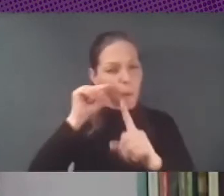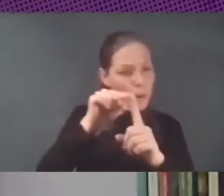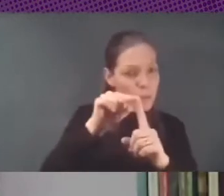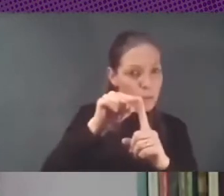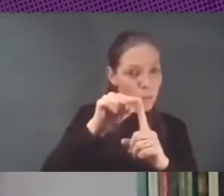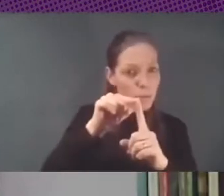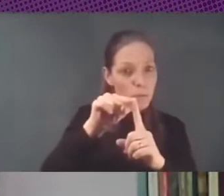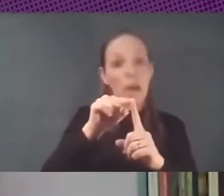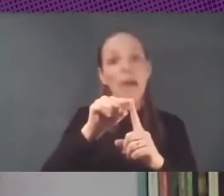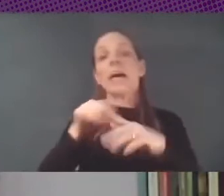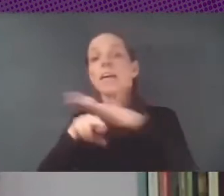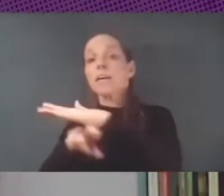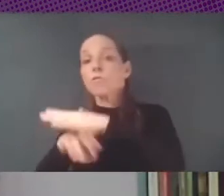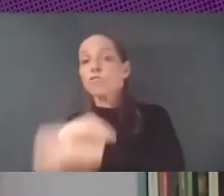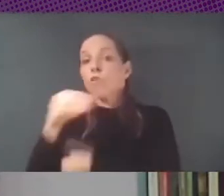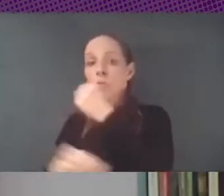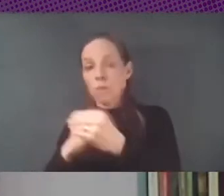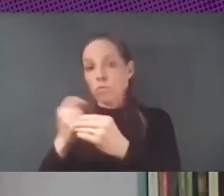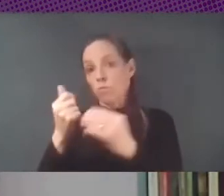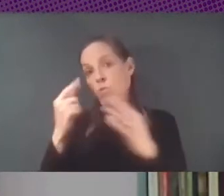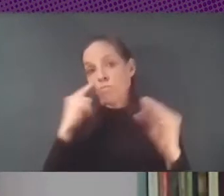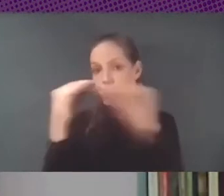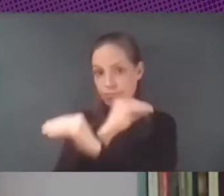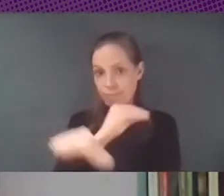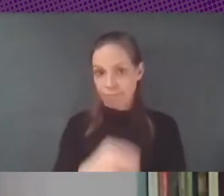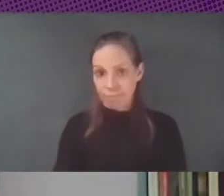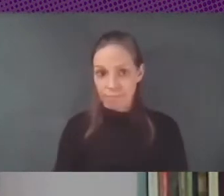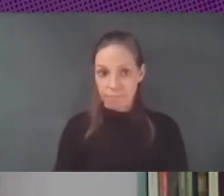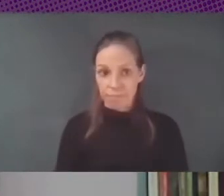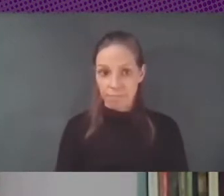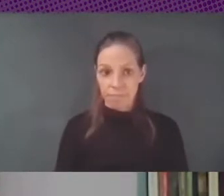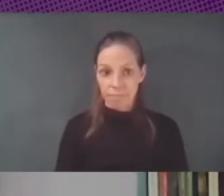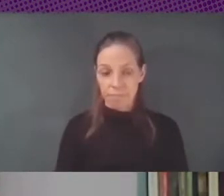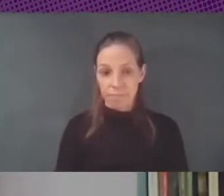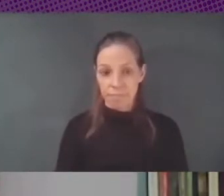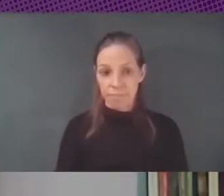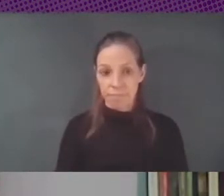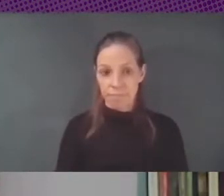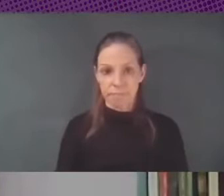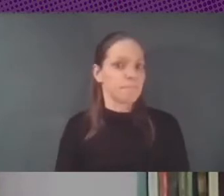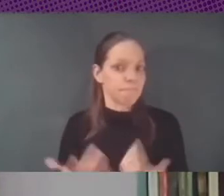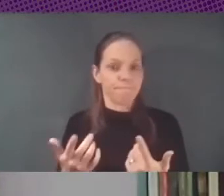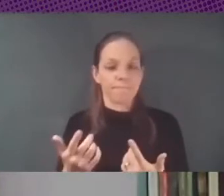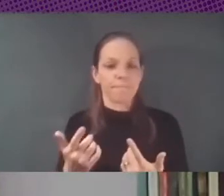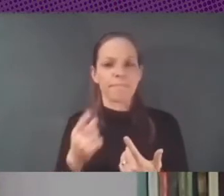conseguirlos como una posible interpretación de por qué pasa esto